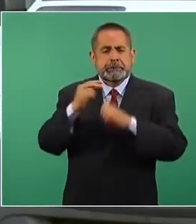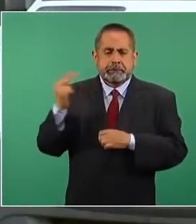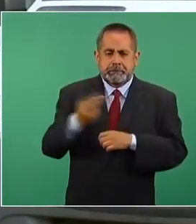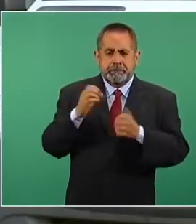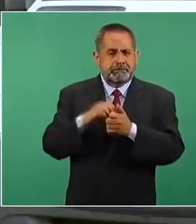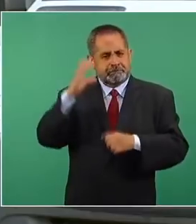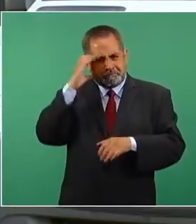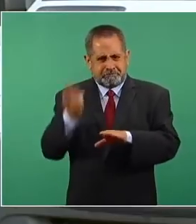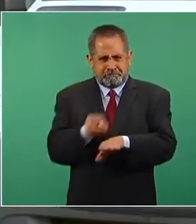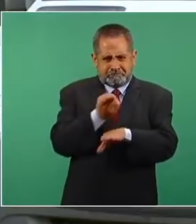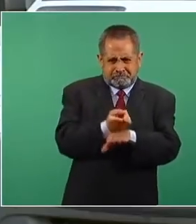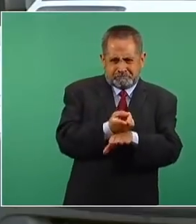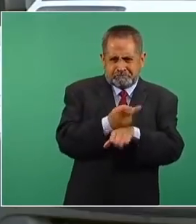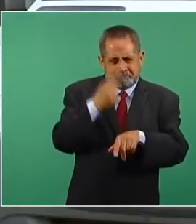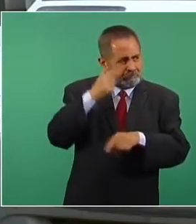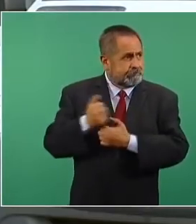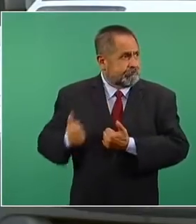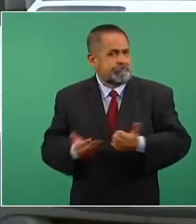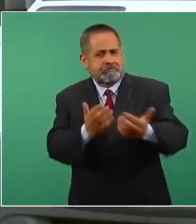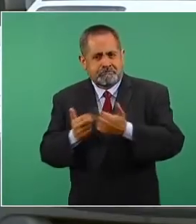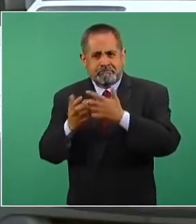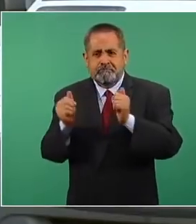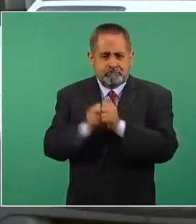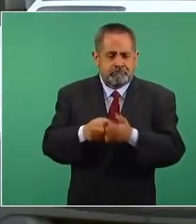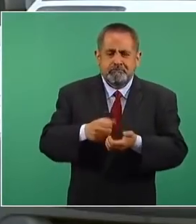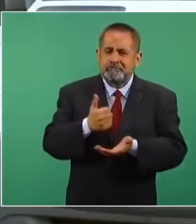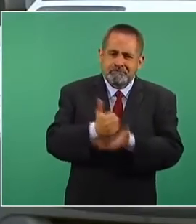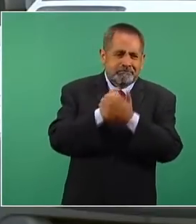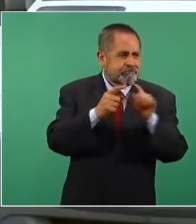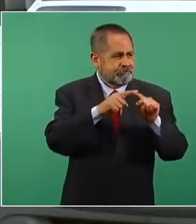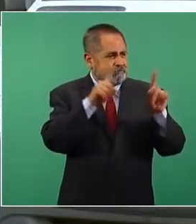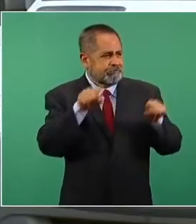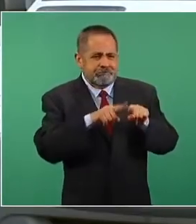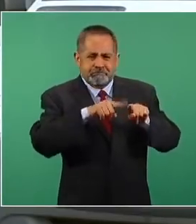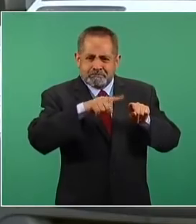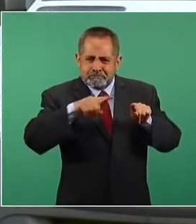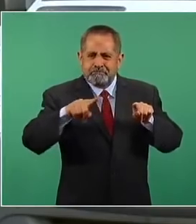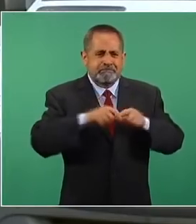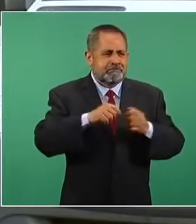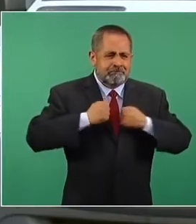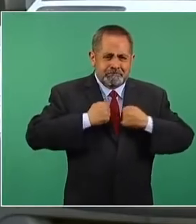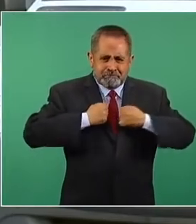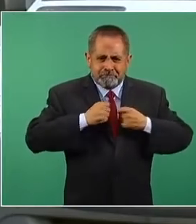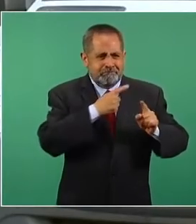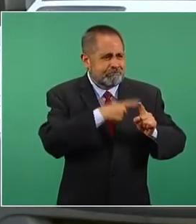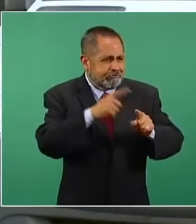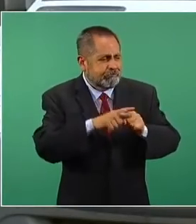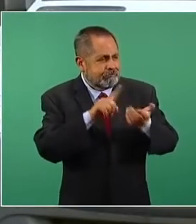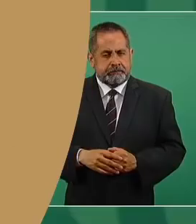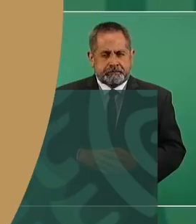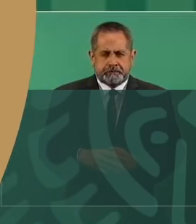camillas de posiciones para traslados, también para soporte de vida, con monitores de signos vitales, reanimación